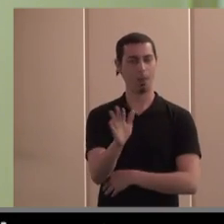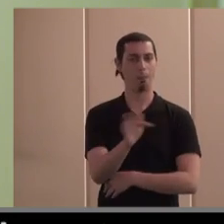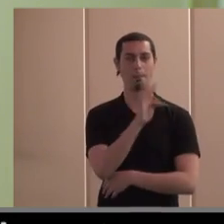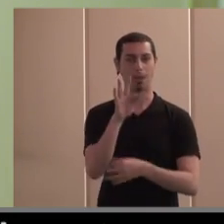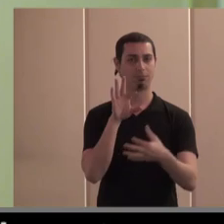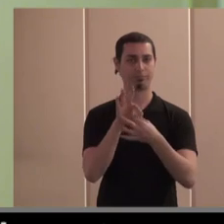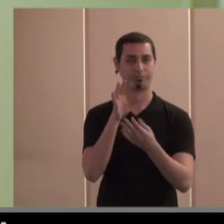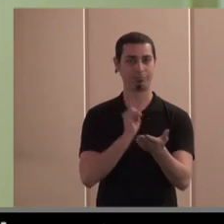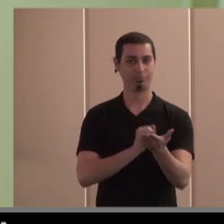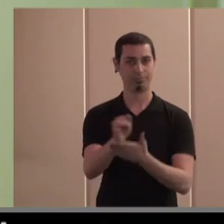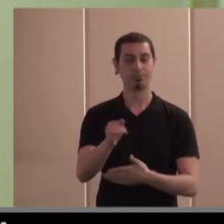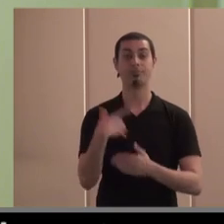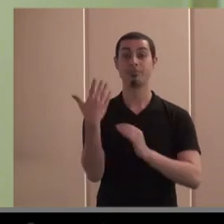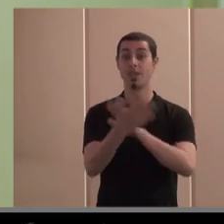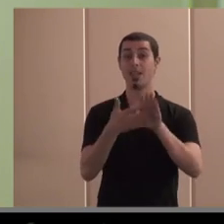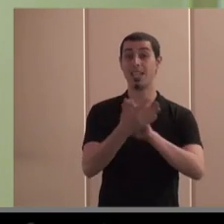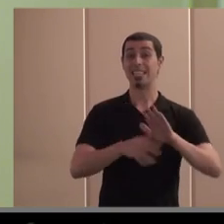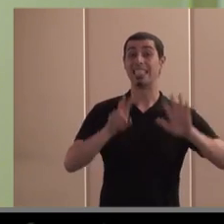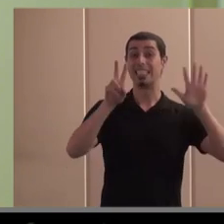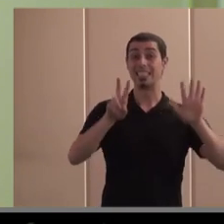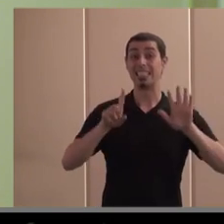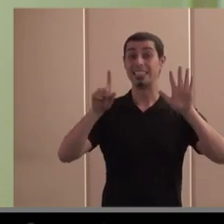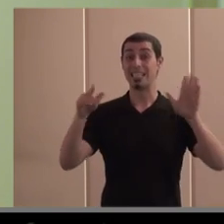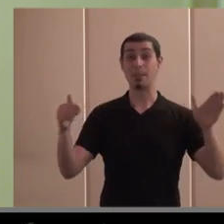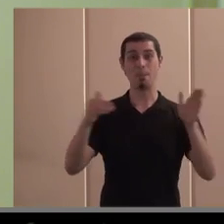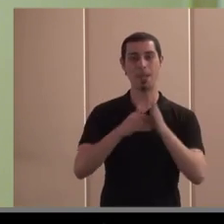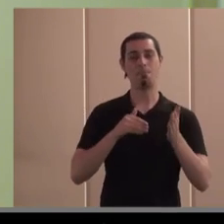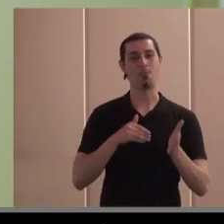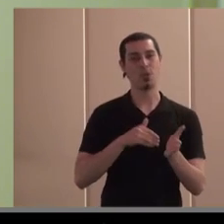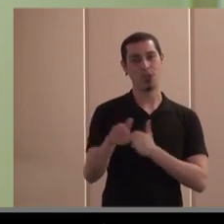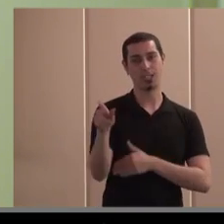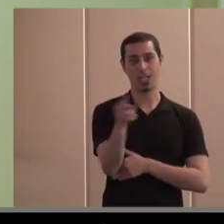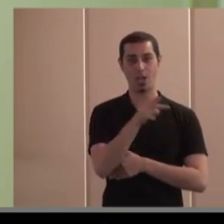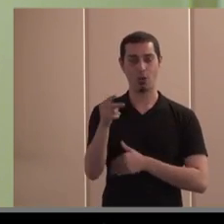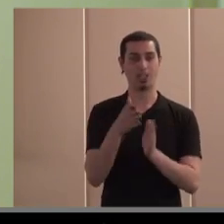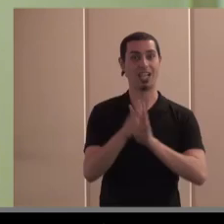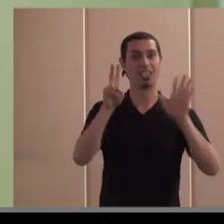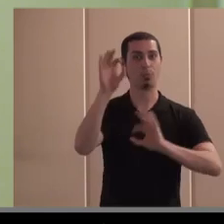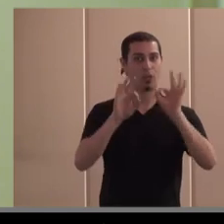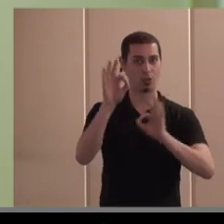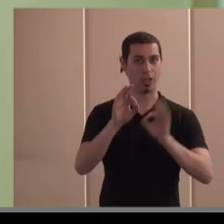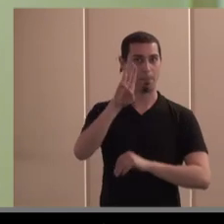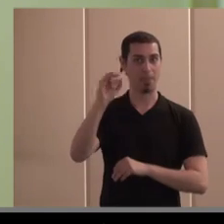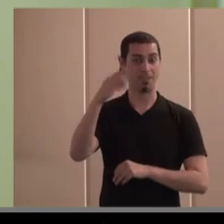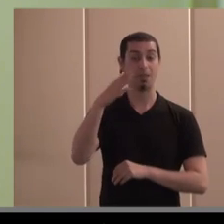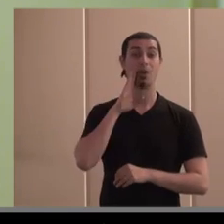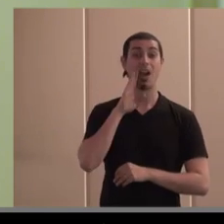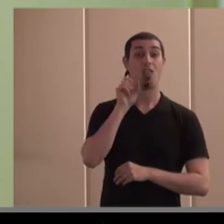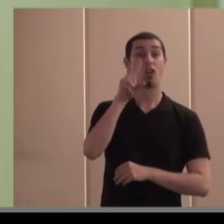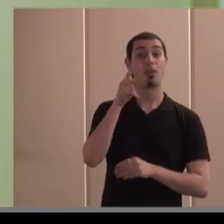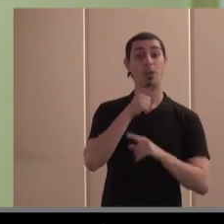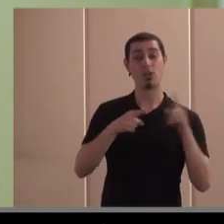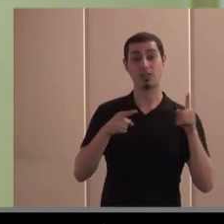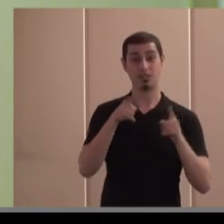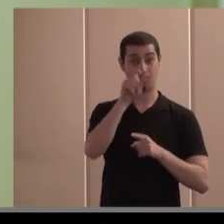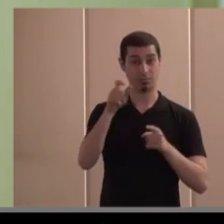al sector agrario estamos hablando estamos 76.000 millones de euros de facturación un 7.500 del PIB y esos 12 millones y medio de personas